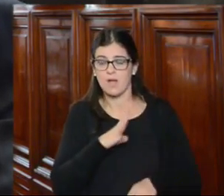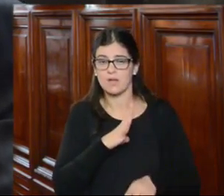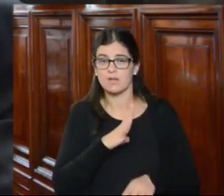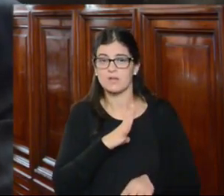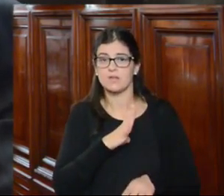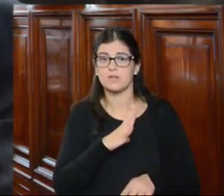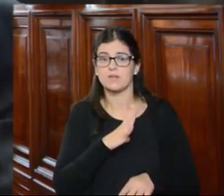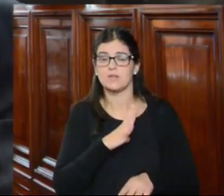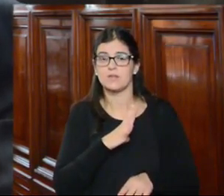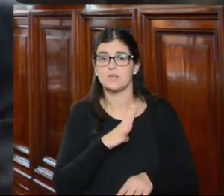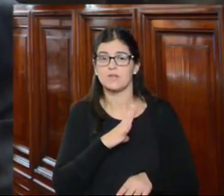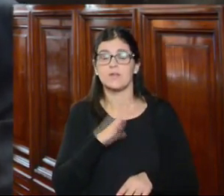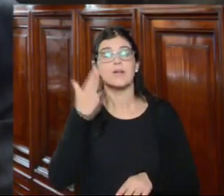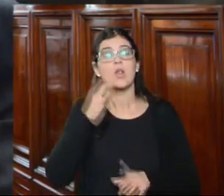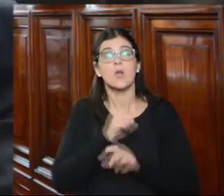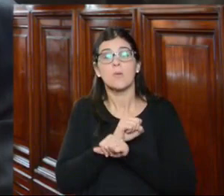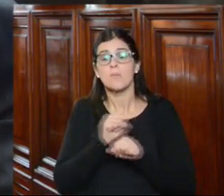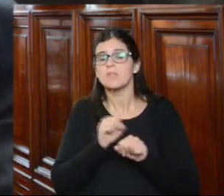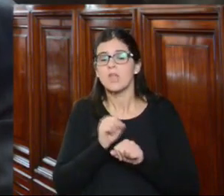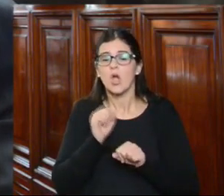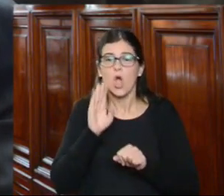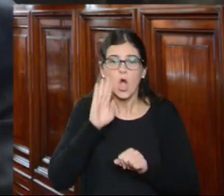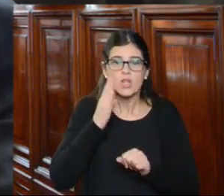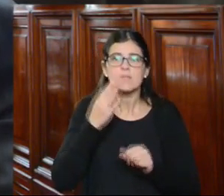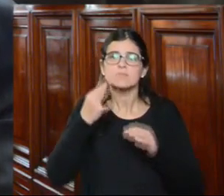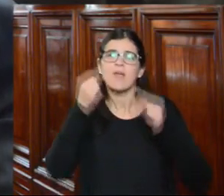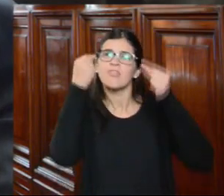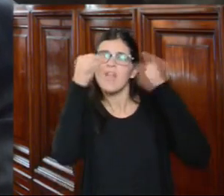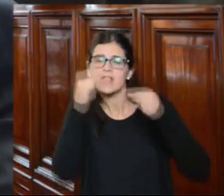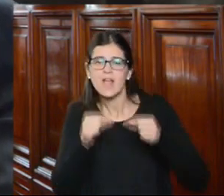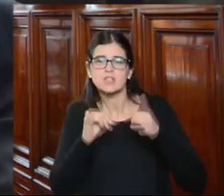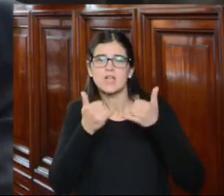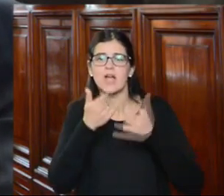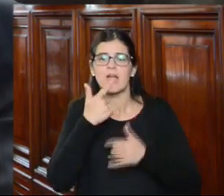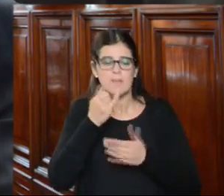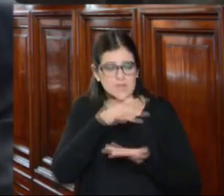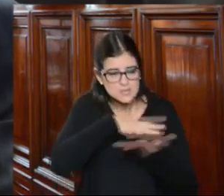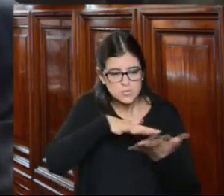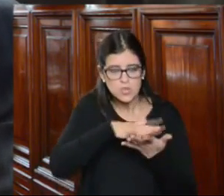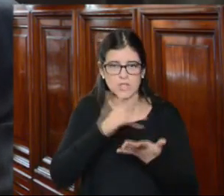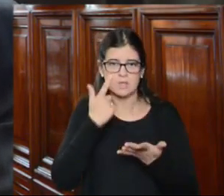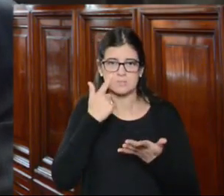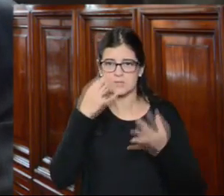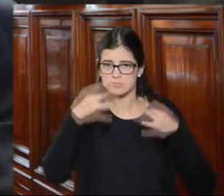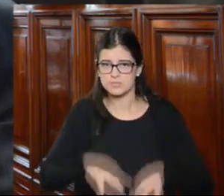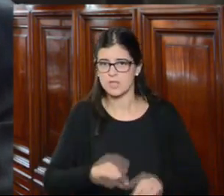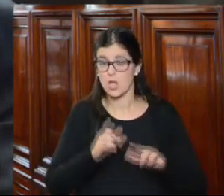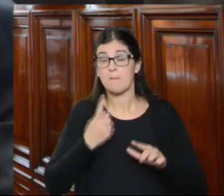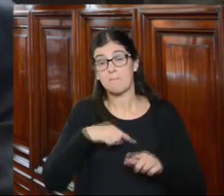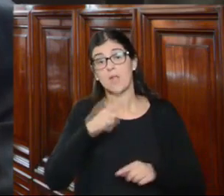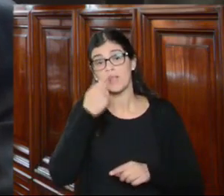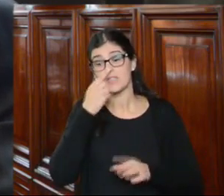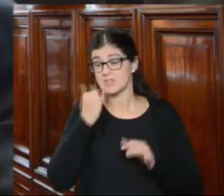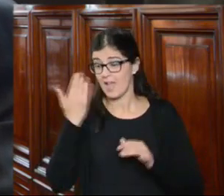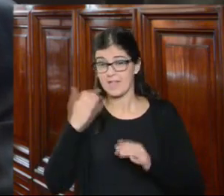creo que no podemos tampoco conocemos los detalles del caso pero sería interesante como ya decía el